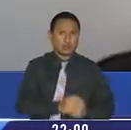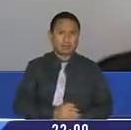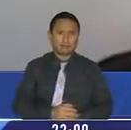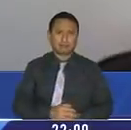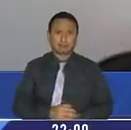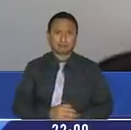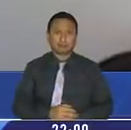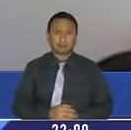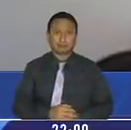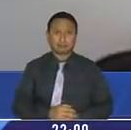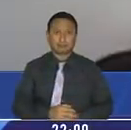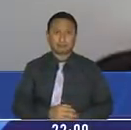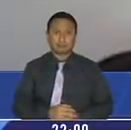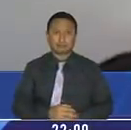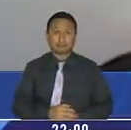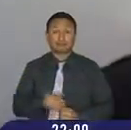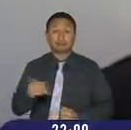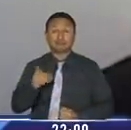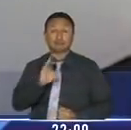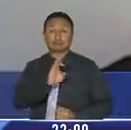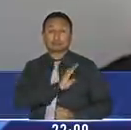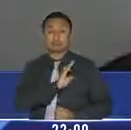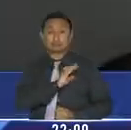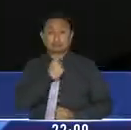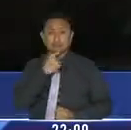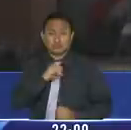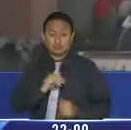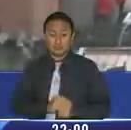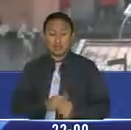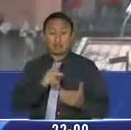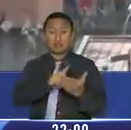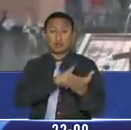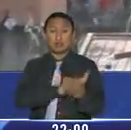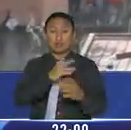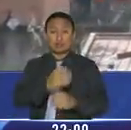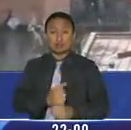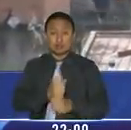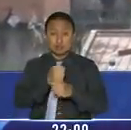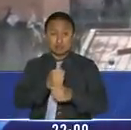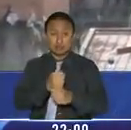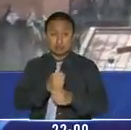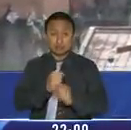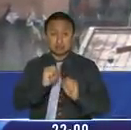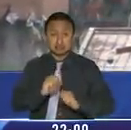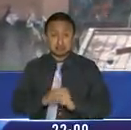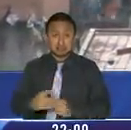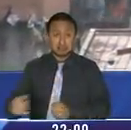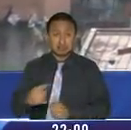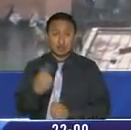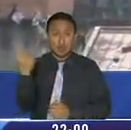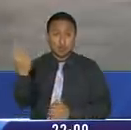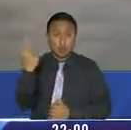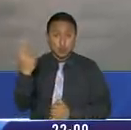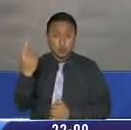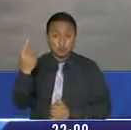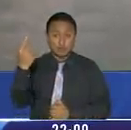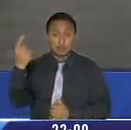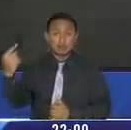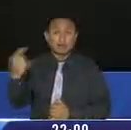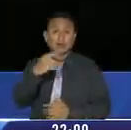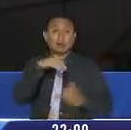su centro de origen. Expertos creen que el proyecto de seguridad no debe considerar únicamente las